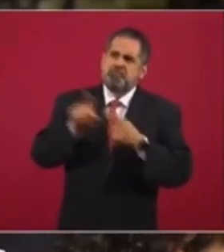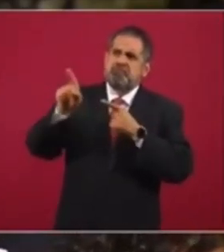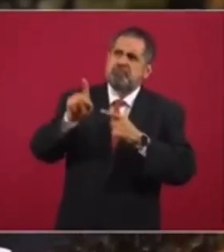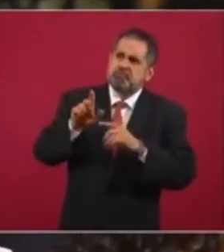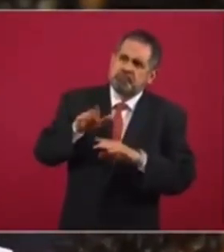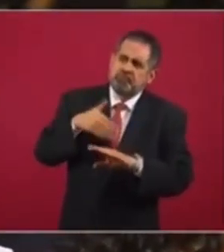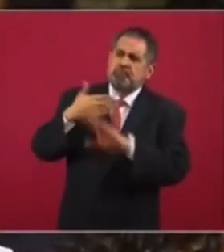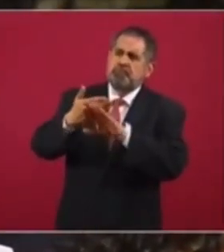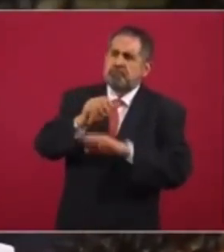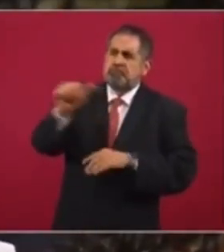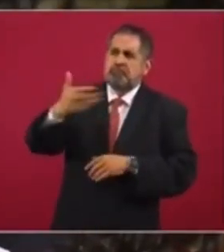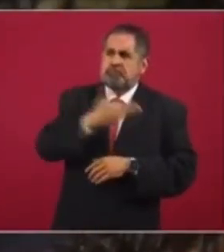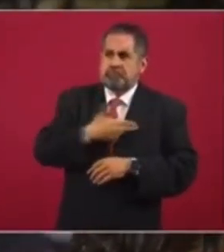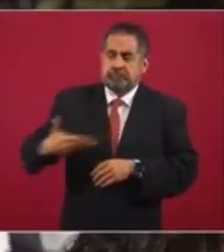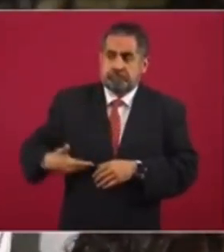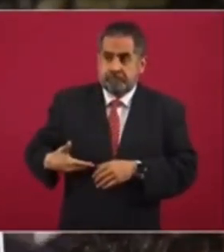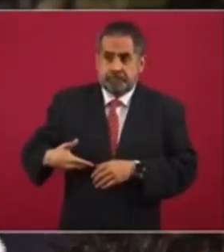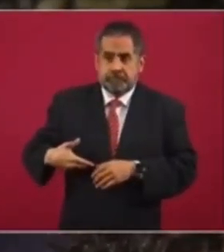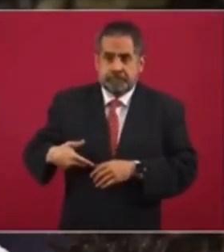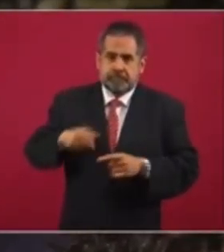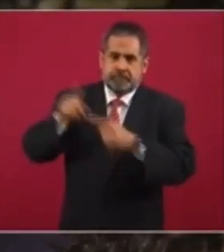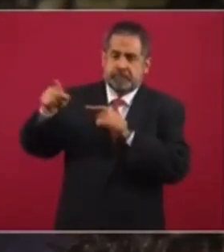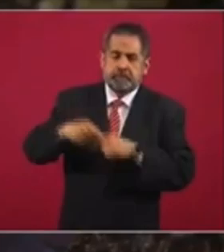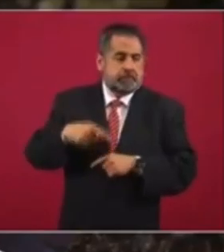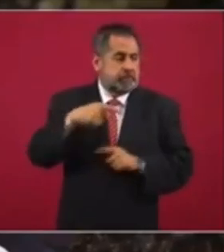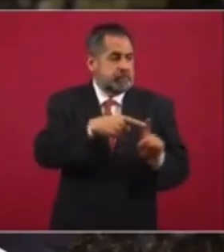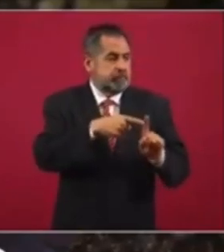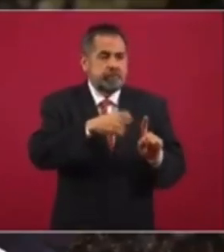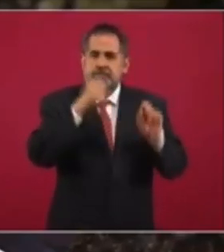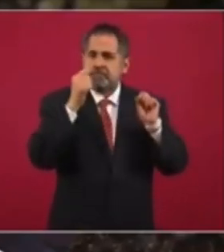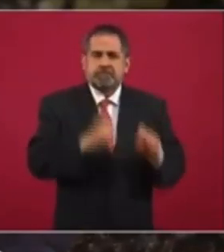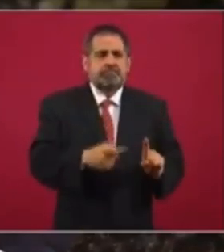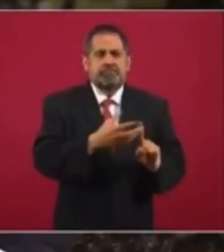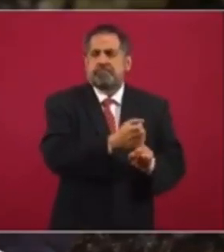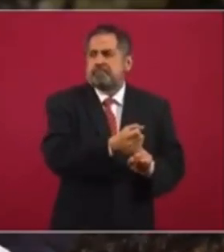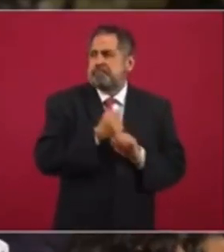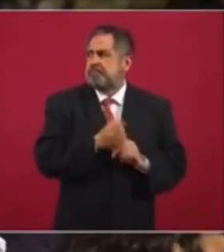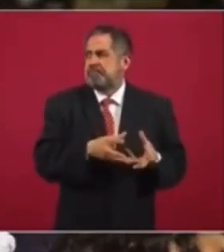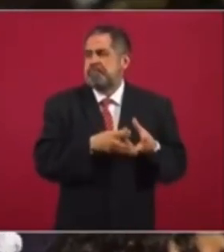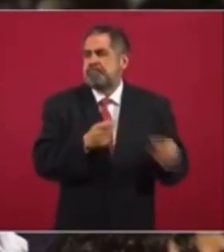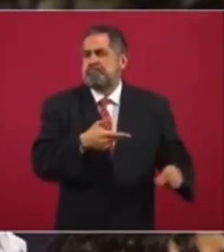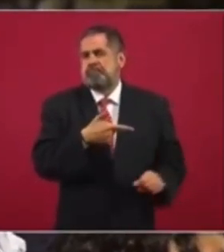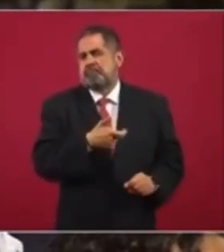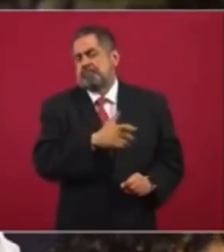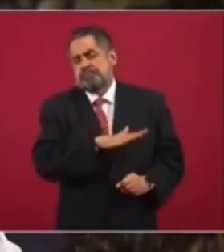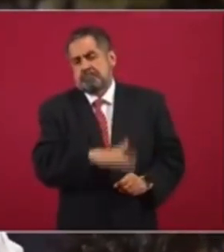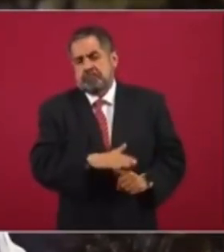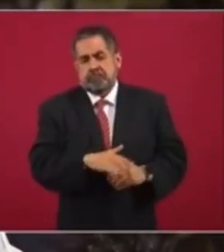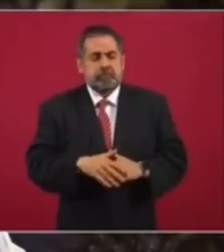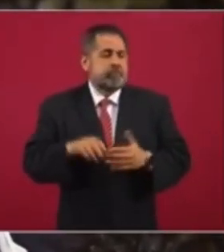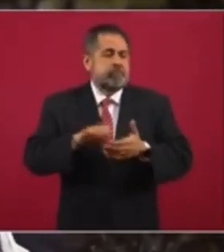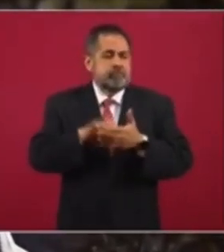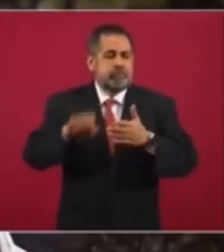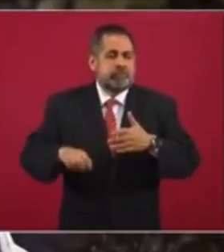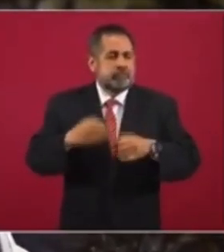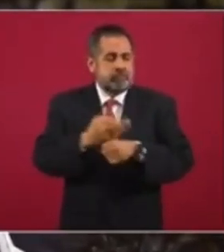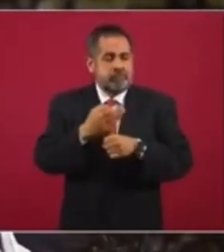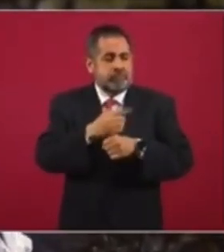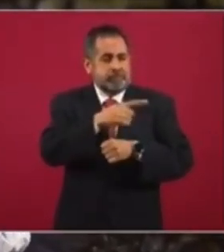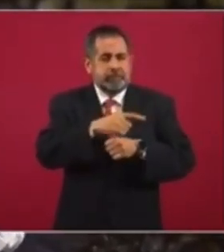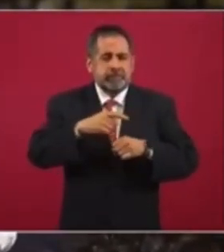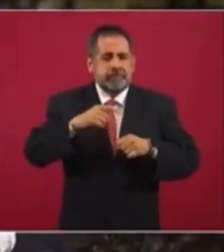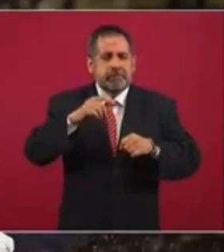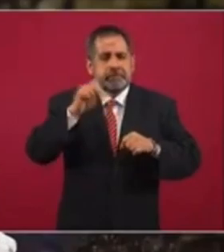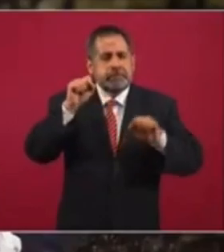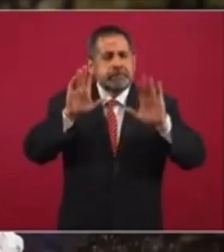implicaba desaparición y muerte segura. Es decir, si hoy el mimo Víctor Trujillo,